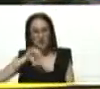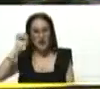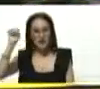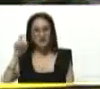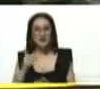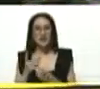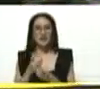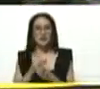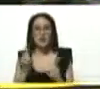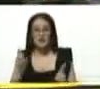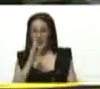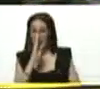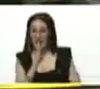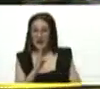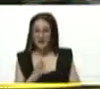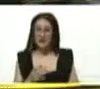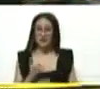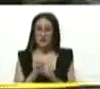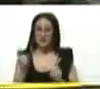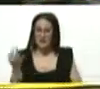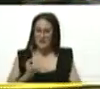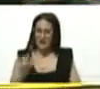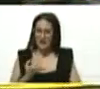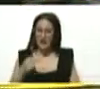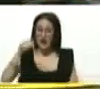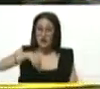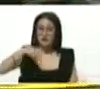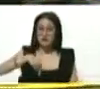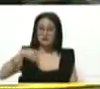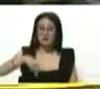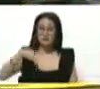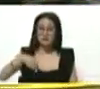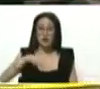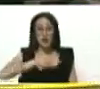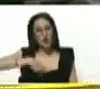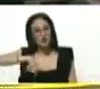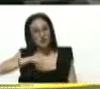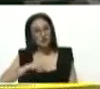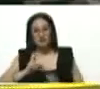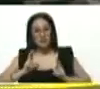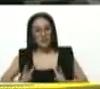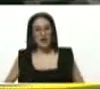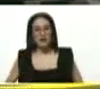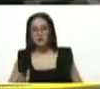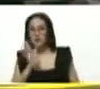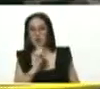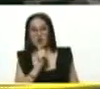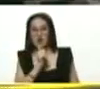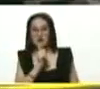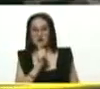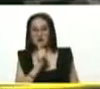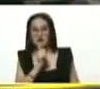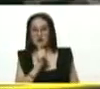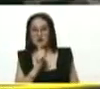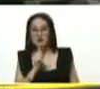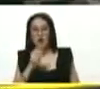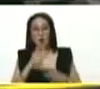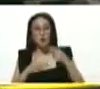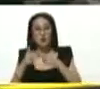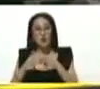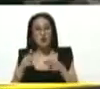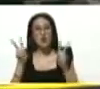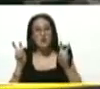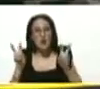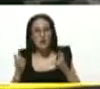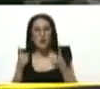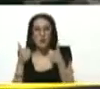directa, democracia verdadera. Aquí la estamos construyendo. Nosotros no descansamos en construir lo nuevo, lo bueno,